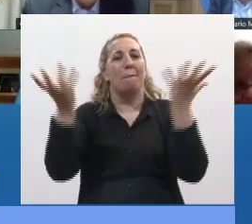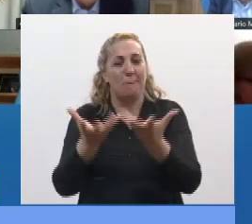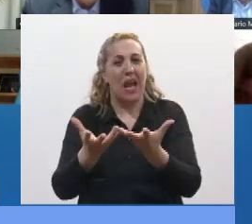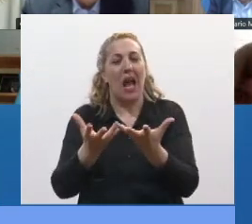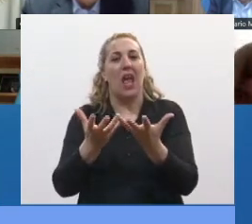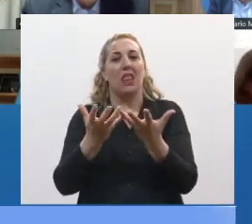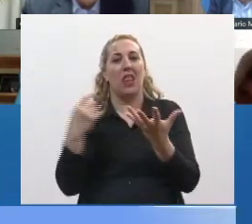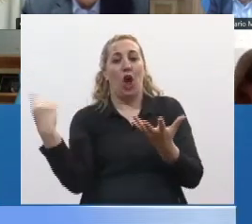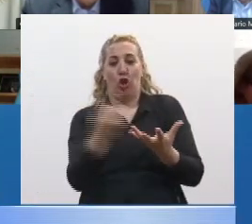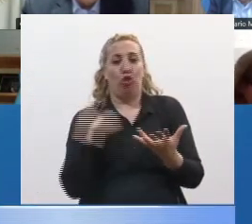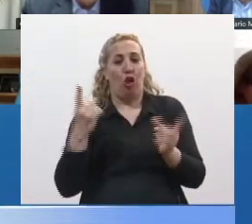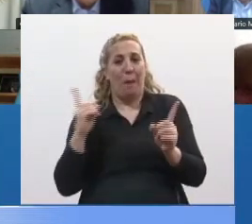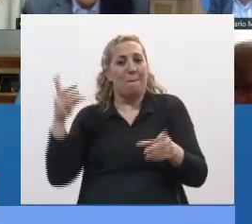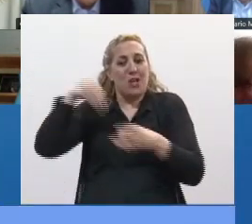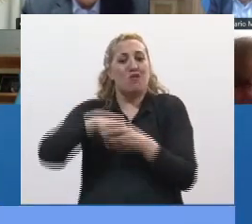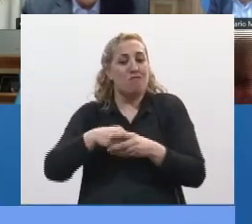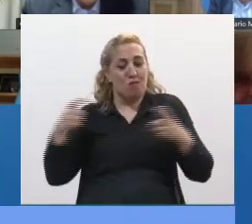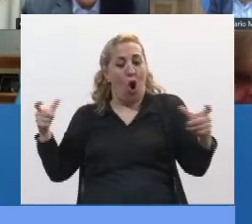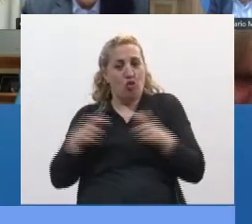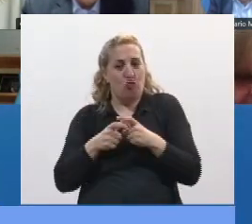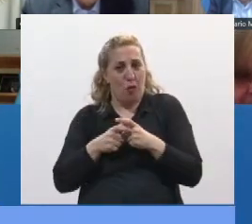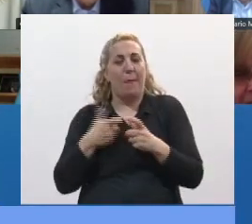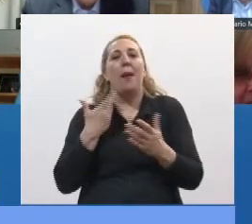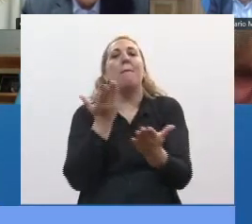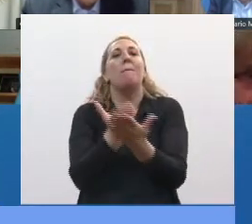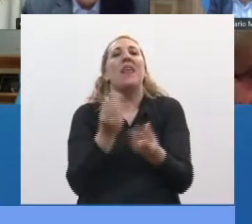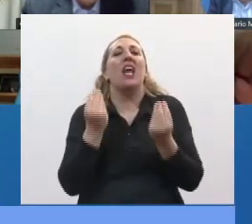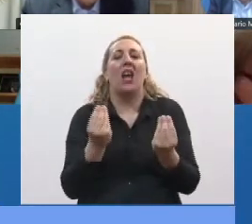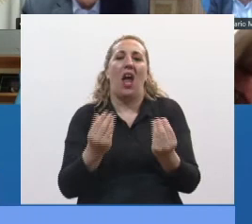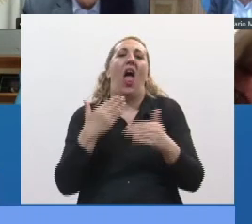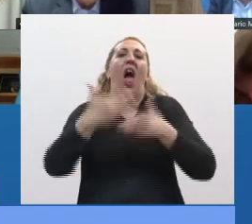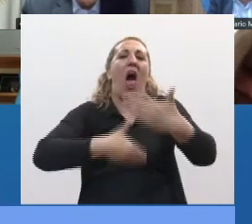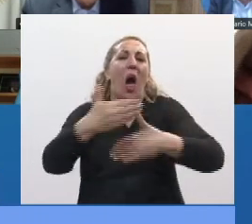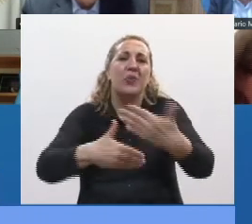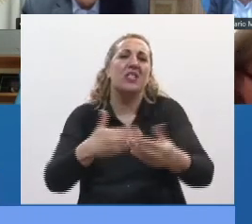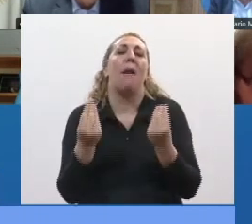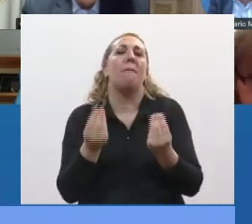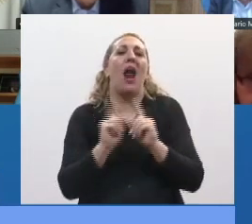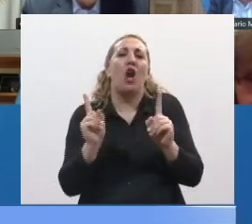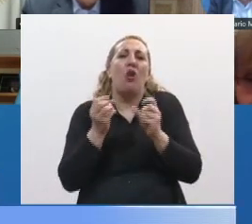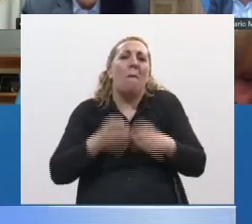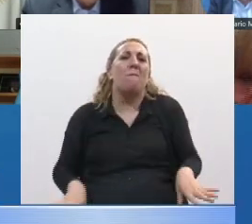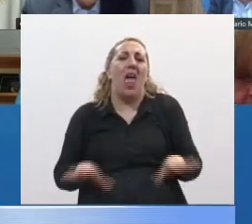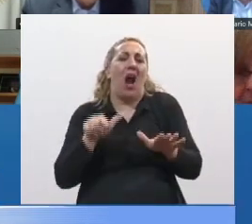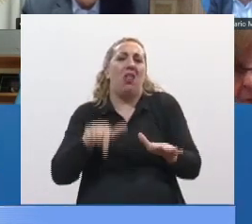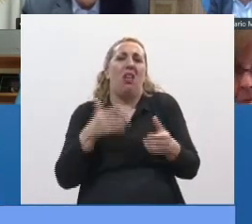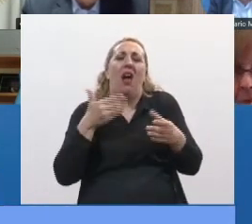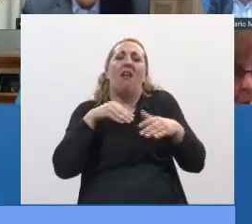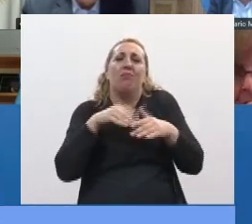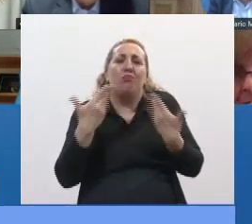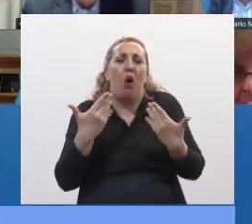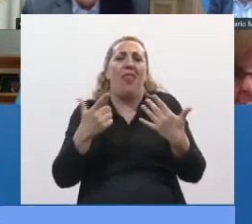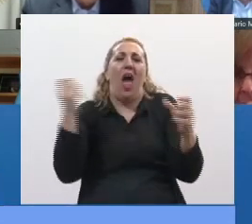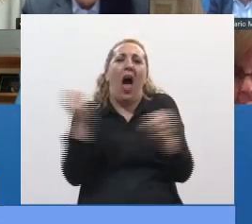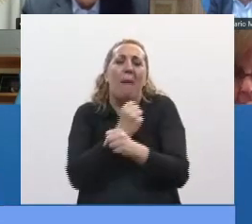a todos los que formamos parte de estas comisiones la solicitud de que avancemos para que, bueno, no pierda el Estado parlamentario y podamos